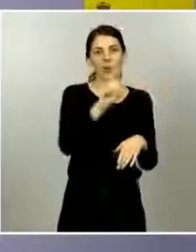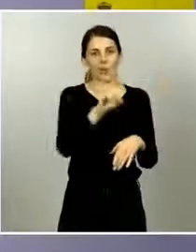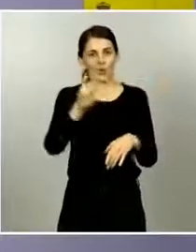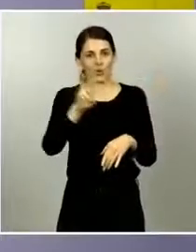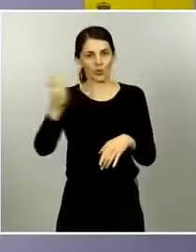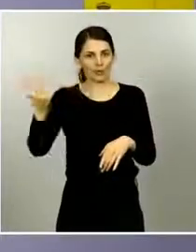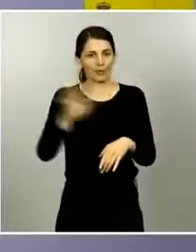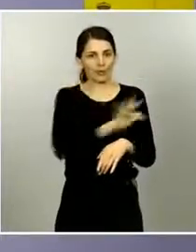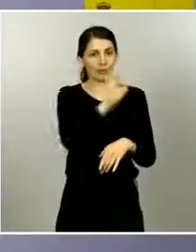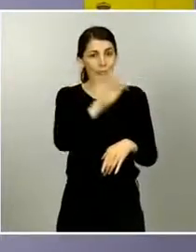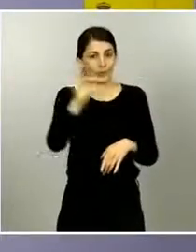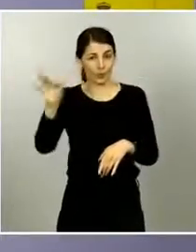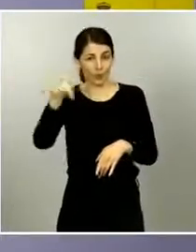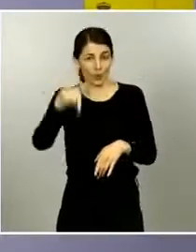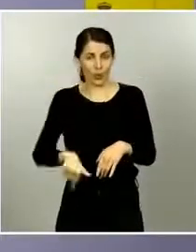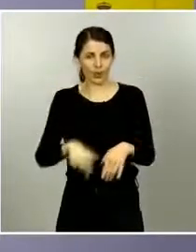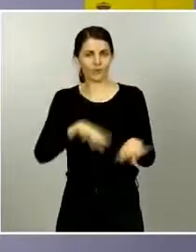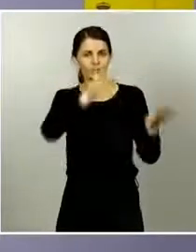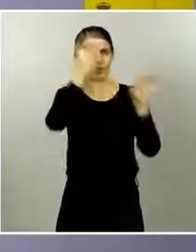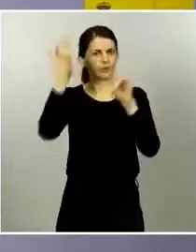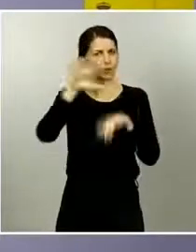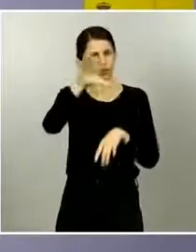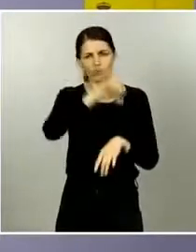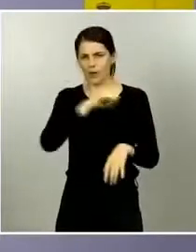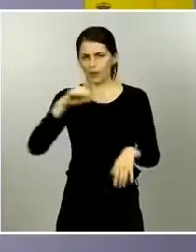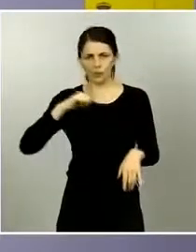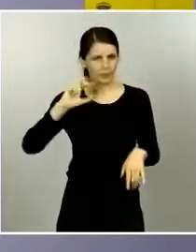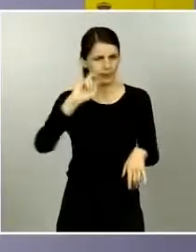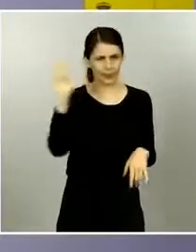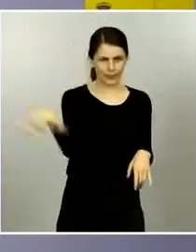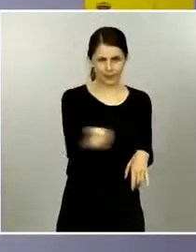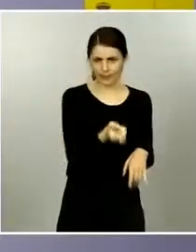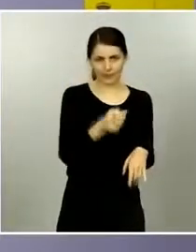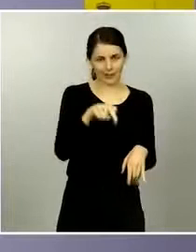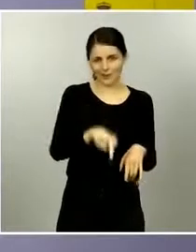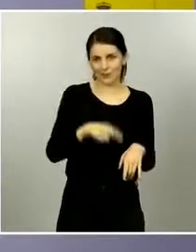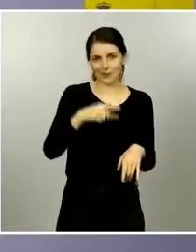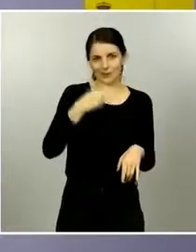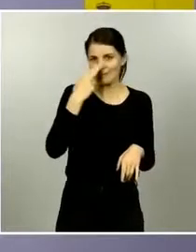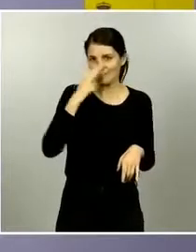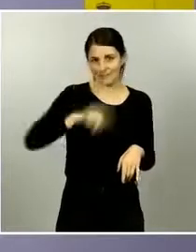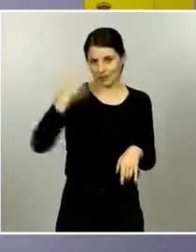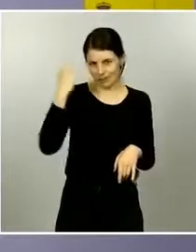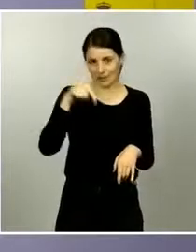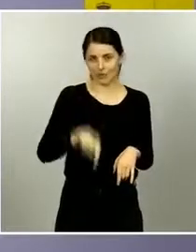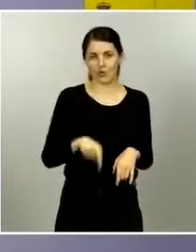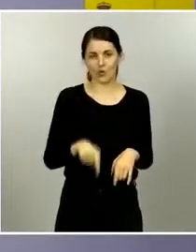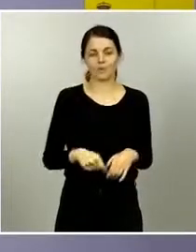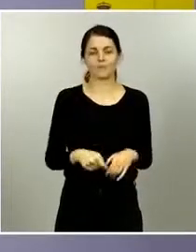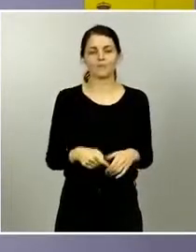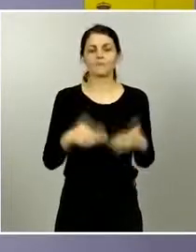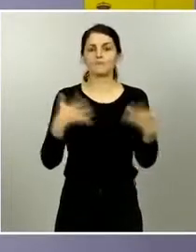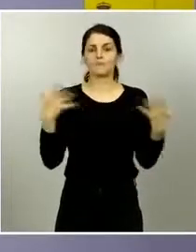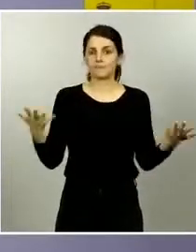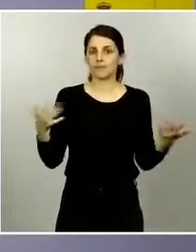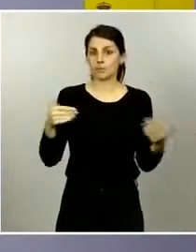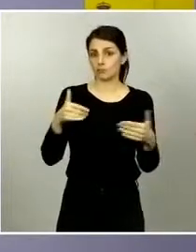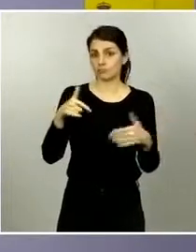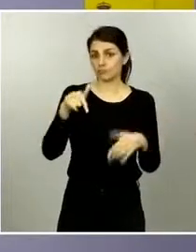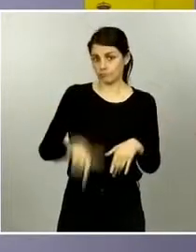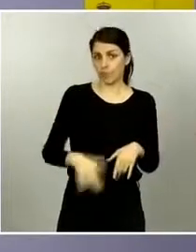pase progresivo de fases de fase 0 a fase 1 de fase 1 a fase 2 en los territorios comunidades